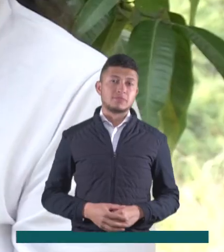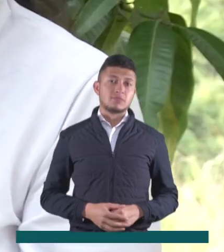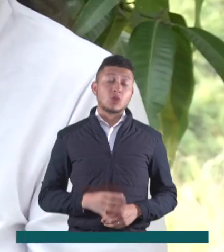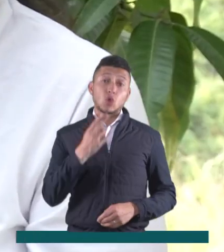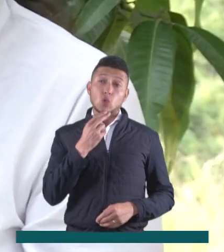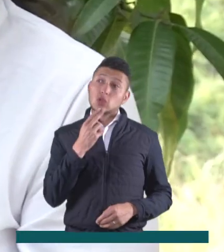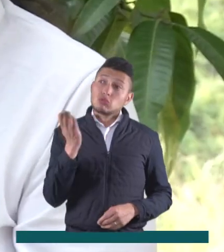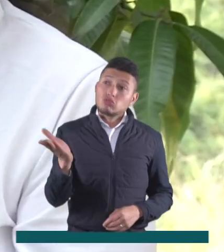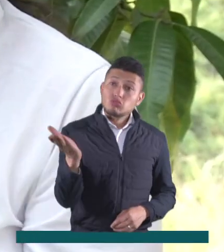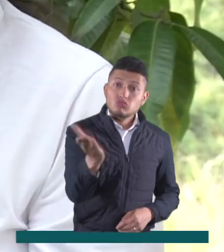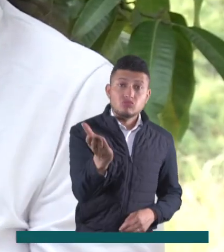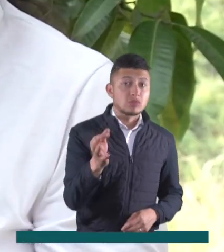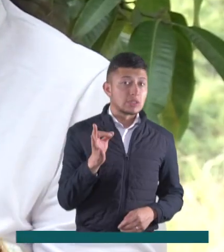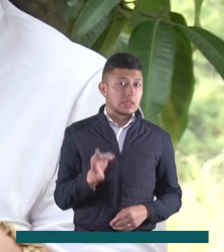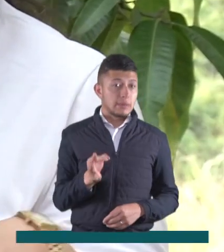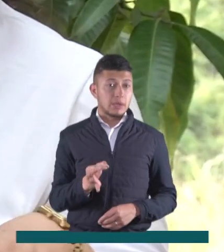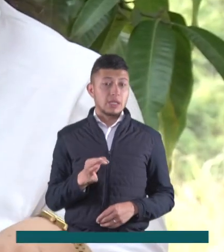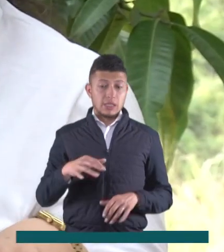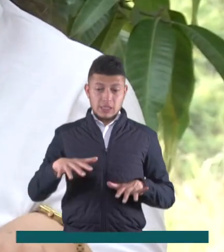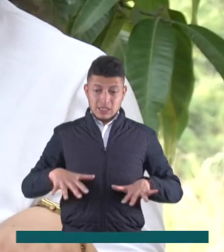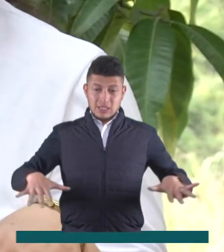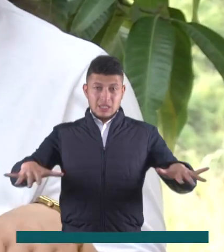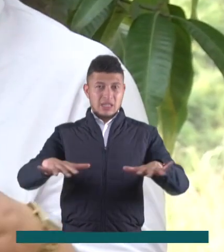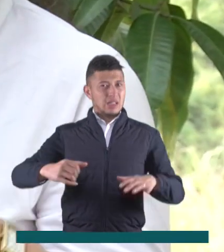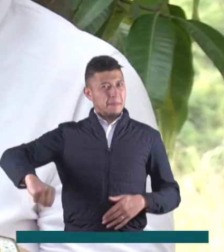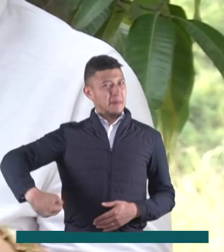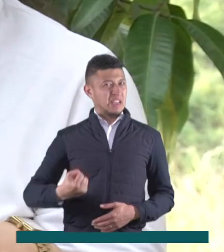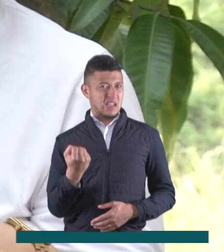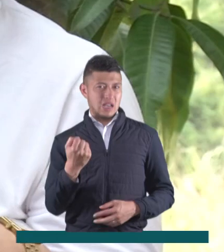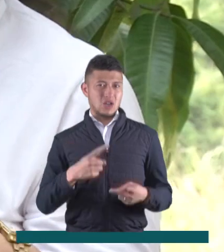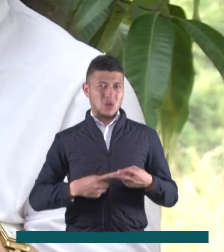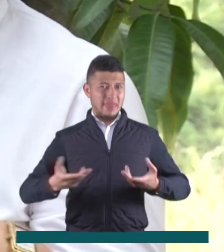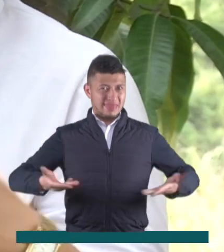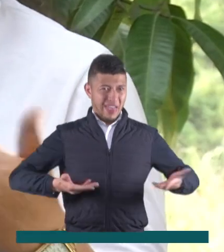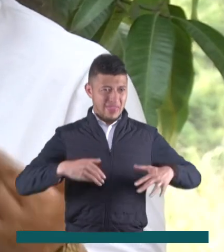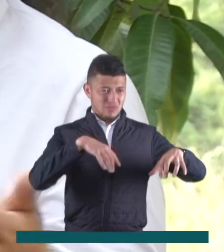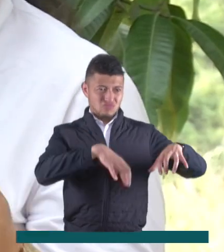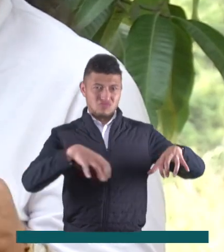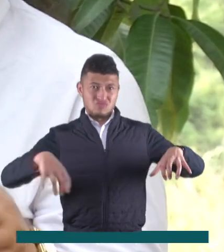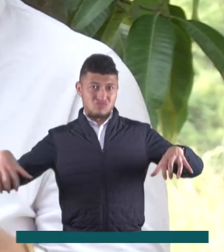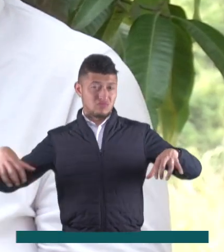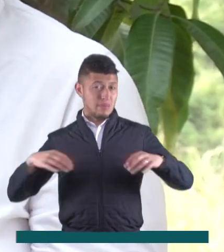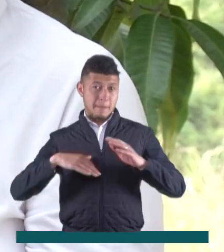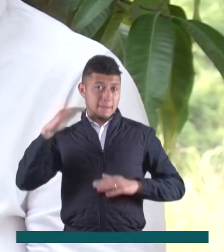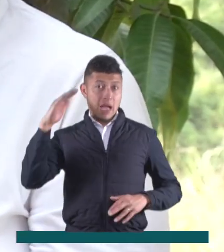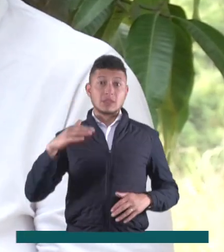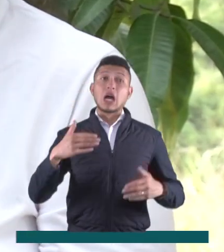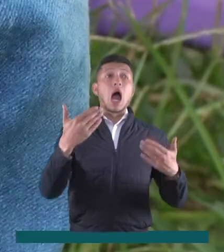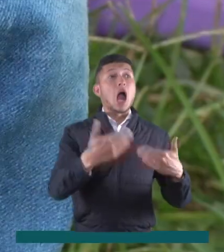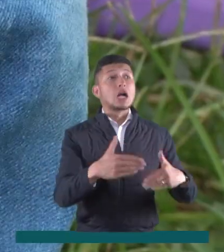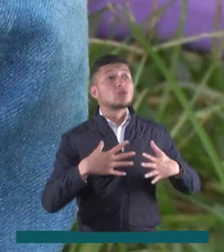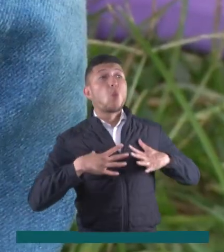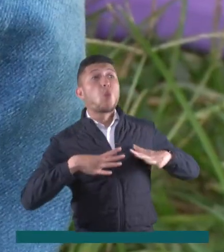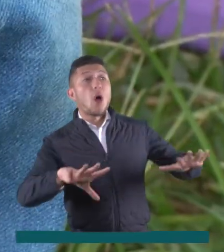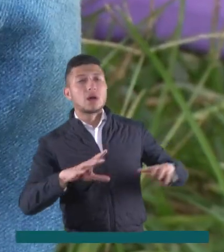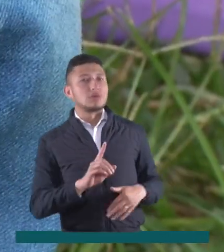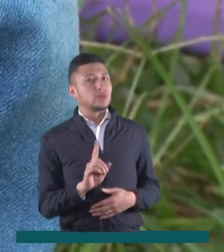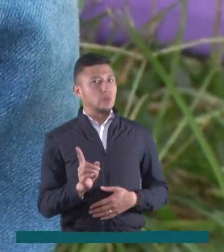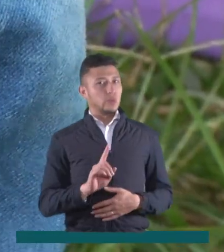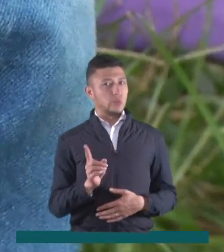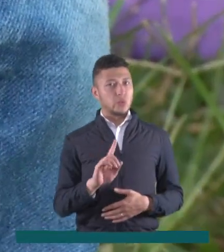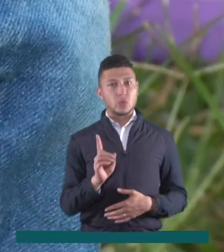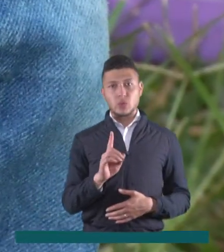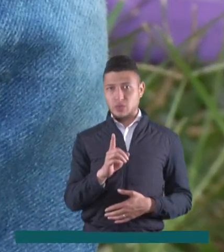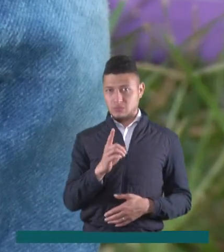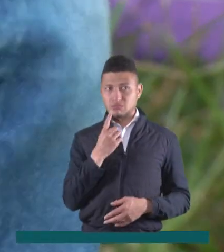Pedir dulces, pero así en los lados de supermercados, de tiendas, pero así en la calle, ¿no?